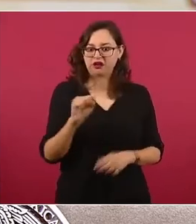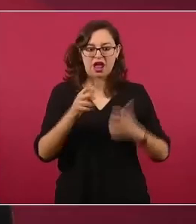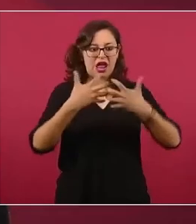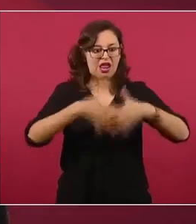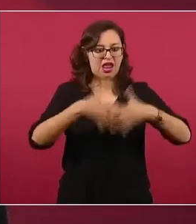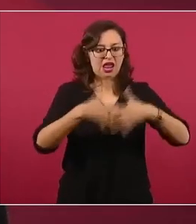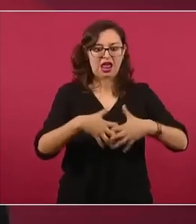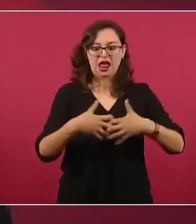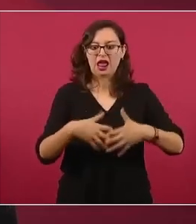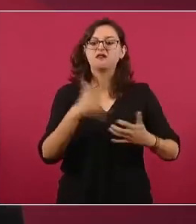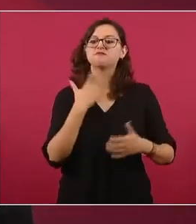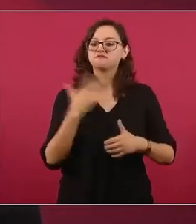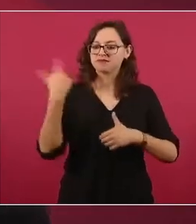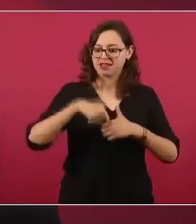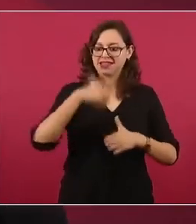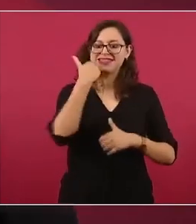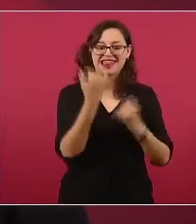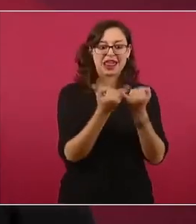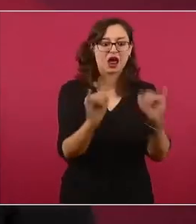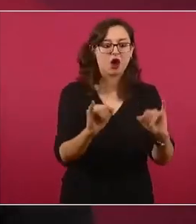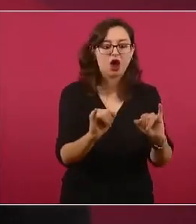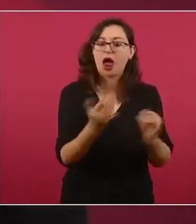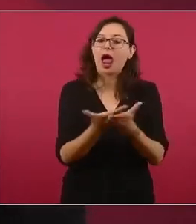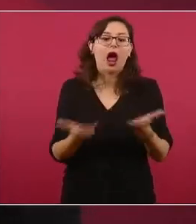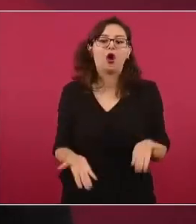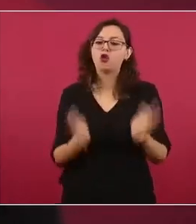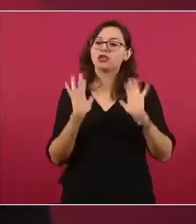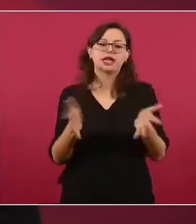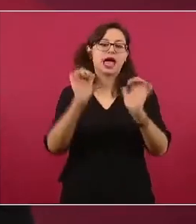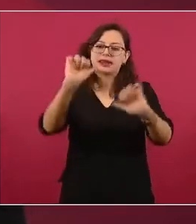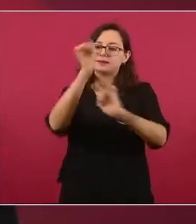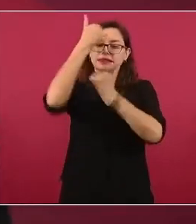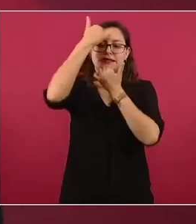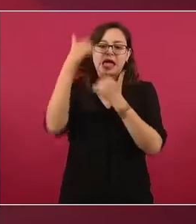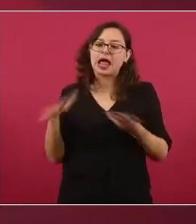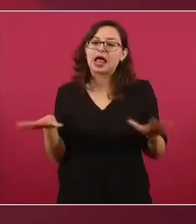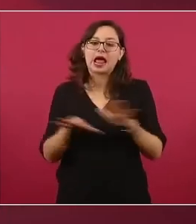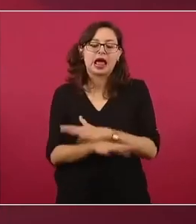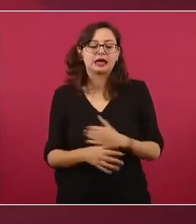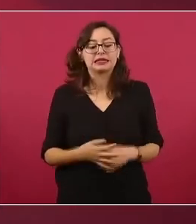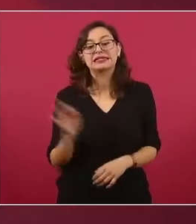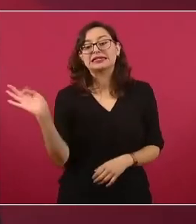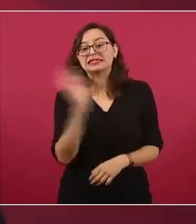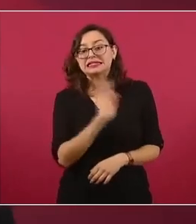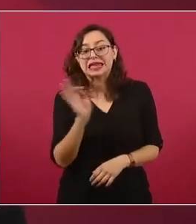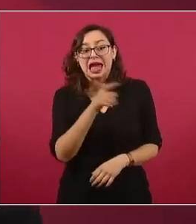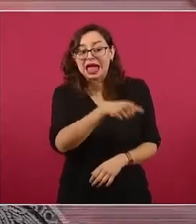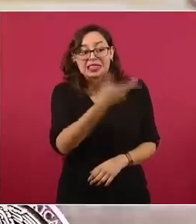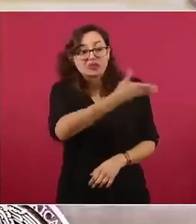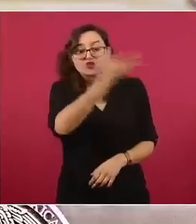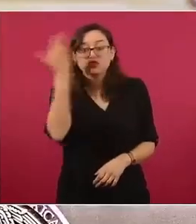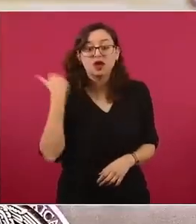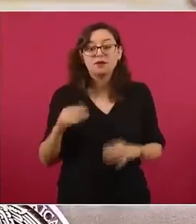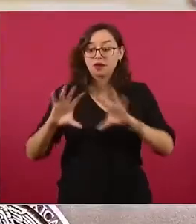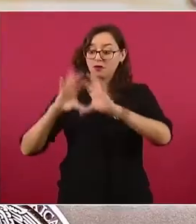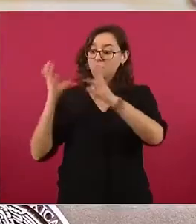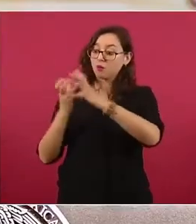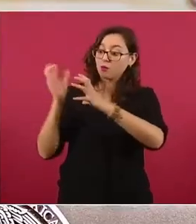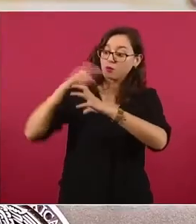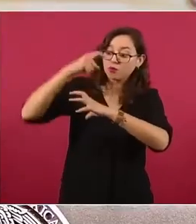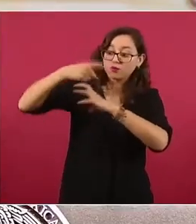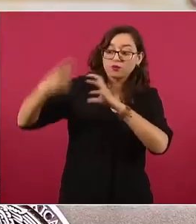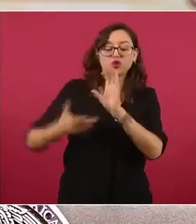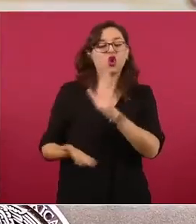enterada de que en este momento en el mundo se construyen 80 refinerías en países como